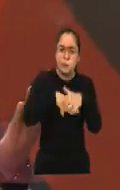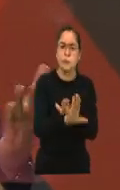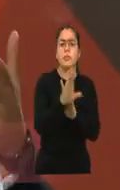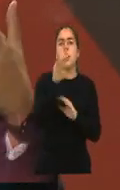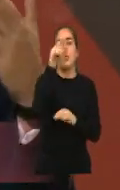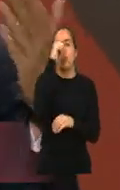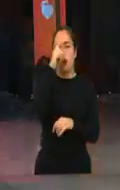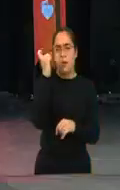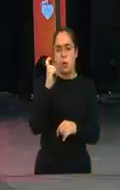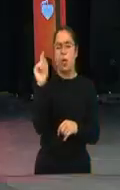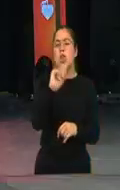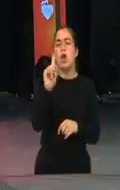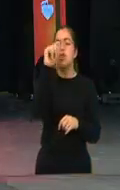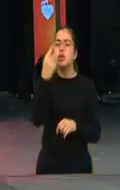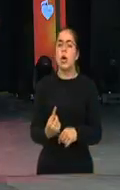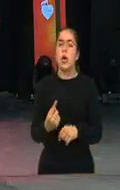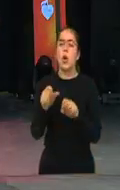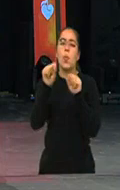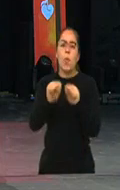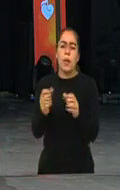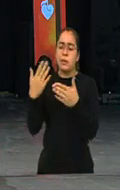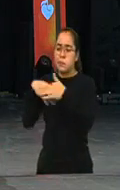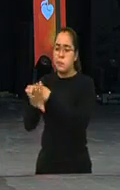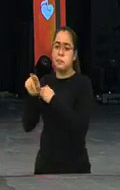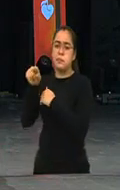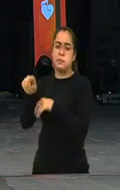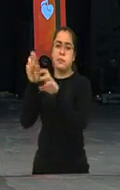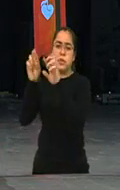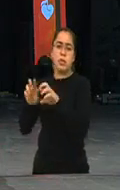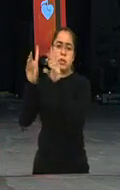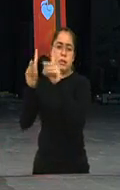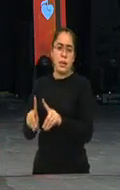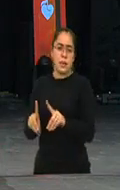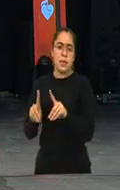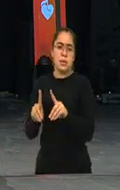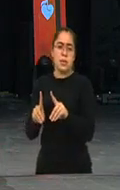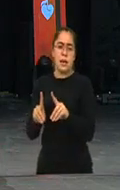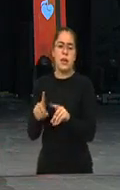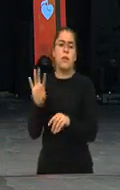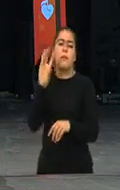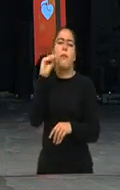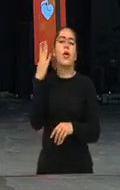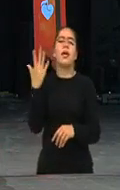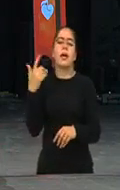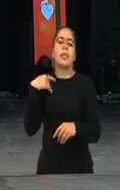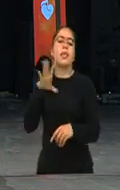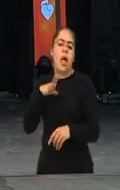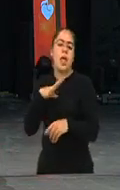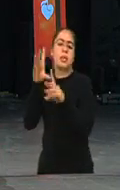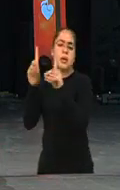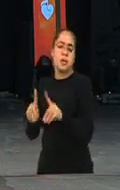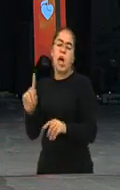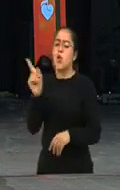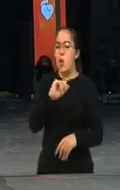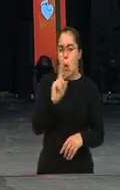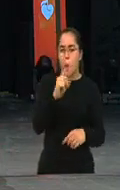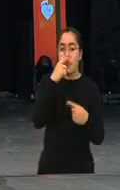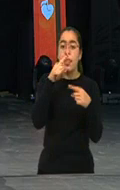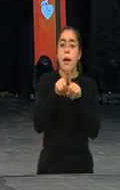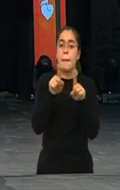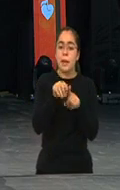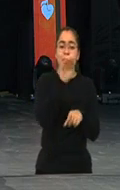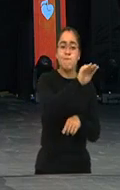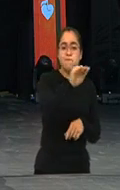abrir el espacio y que las personas con discapacidad lleguen por causa de su discapacidad, sino al contrario. Este es un llamado también a las personas con